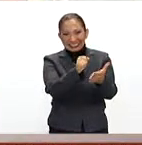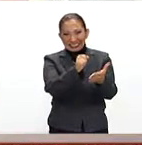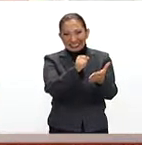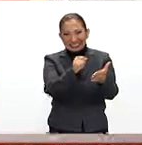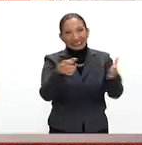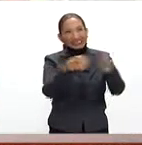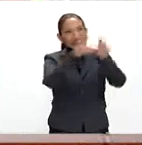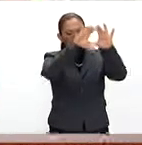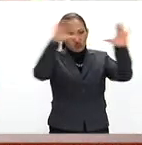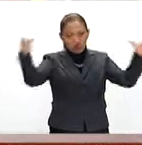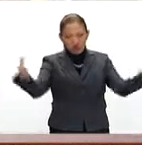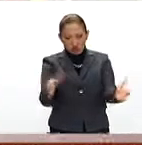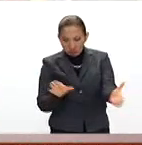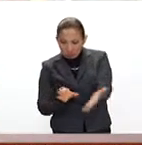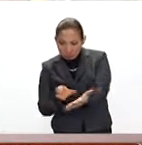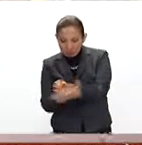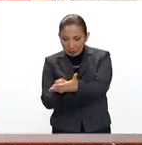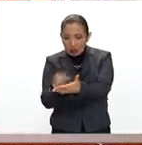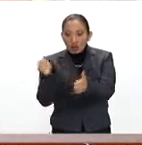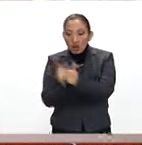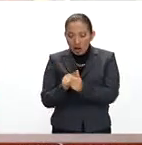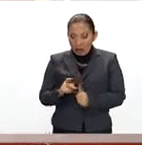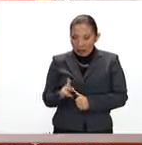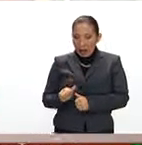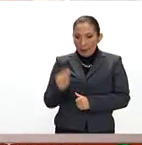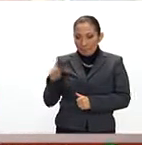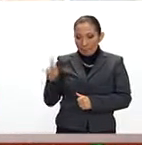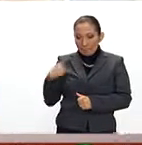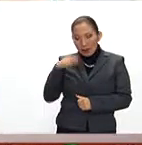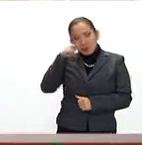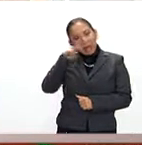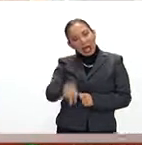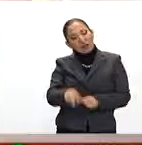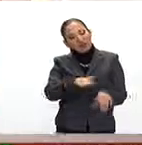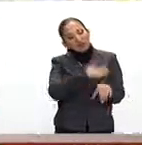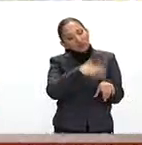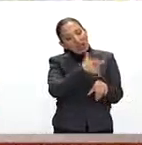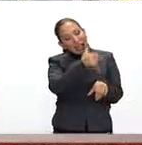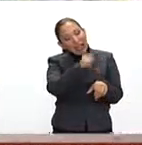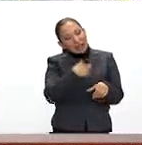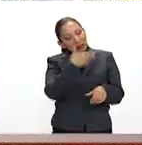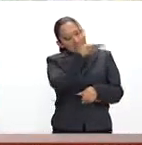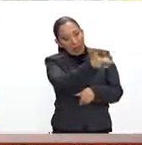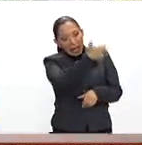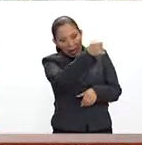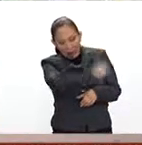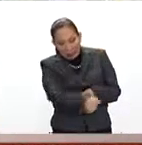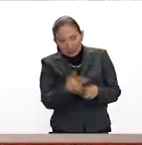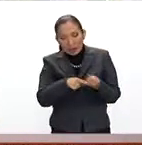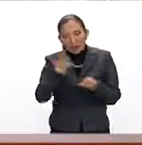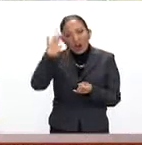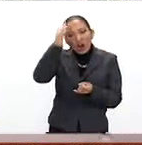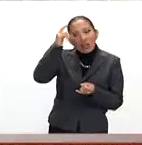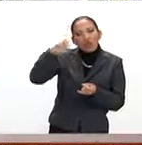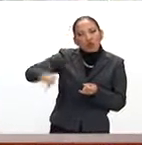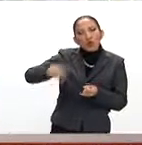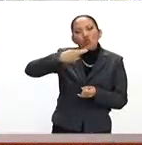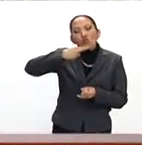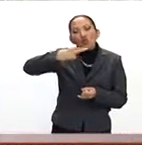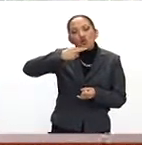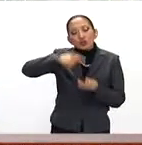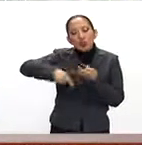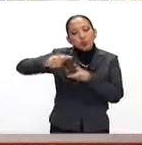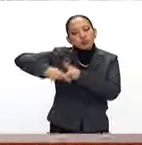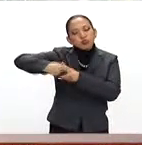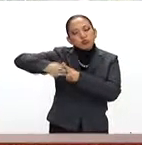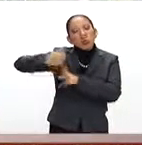más importante, mucho más eficiente, ¿no? A quien le gusta tener que pelearse con el Gas LP y quedarse sin gas